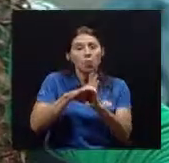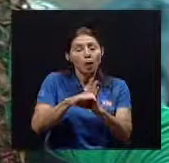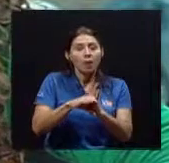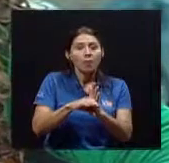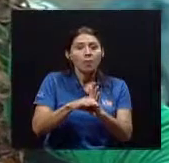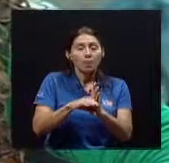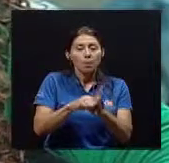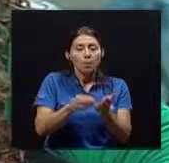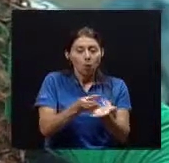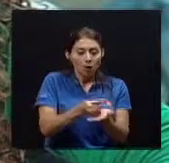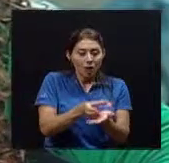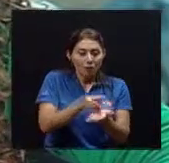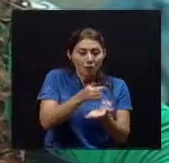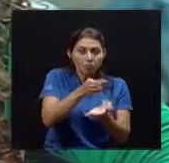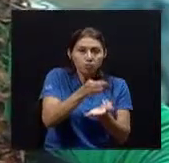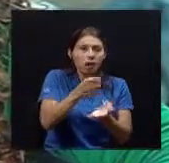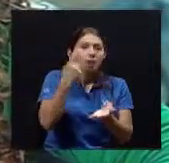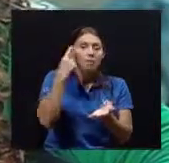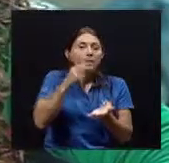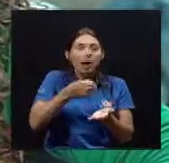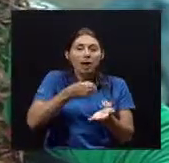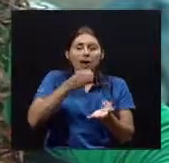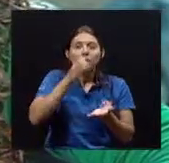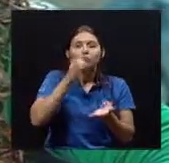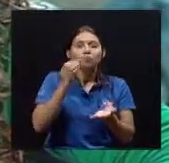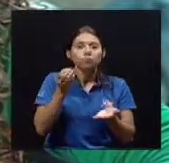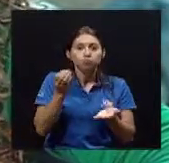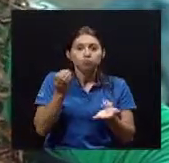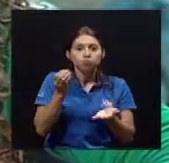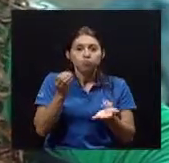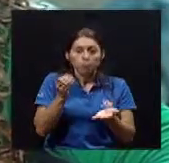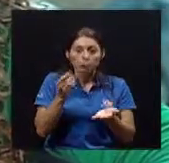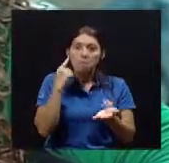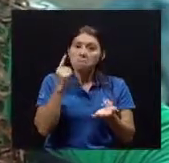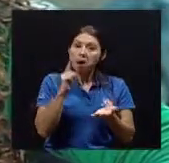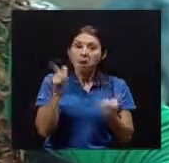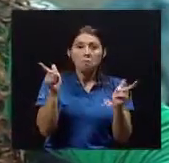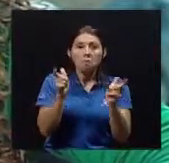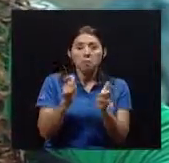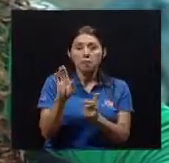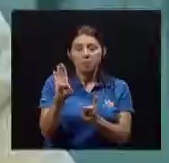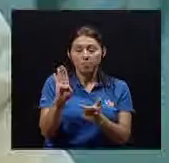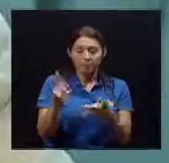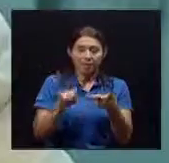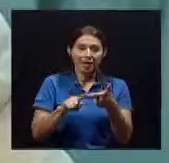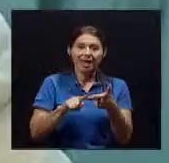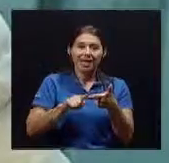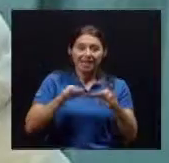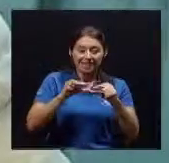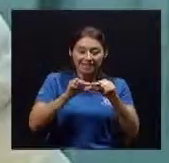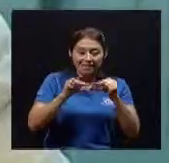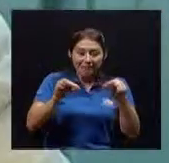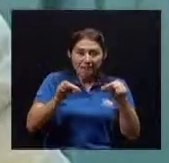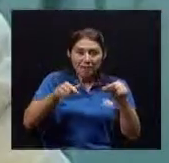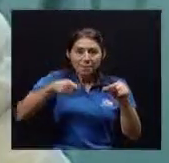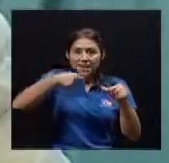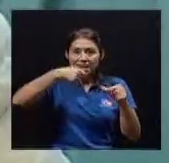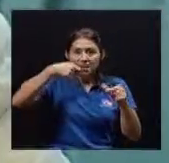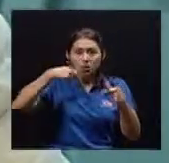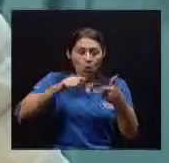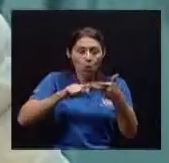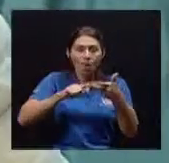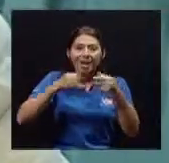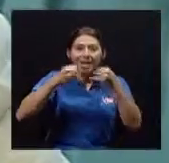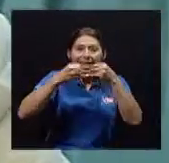enjuagatorios Con medicaciones Que minimizan Las bacterias Los cepillos Y los dentales Especiales Que